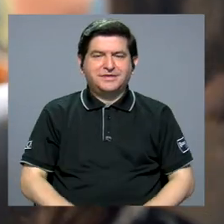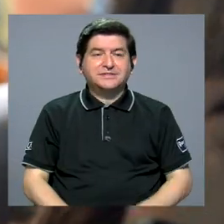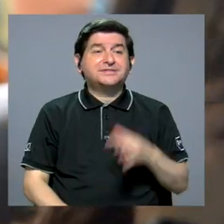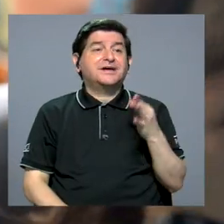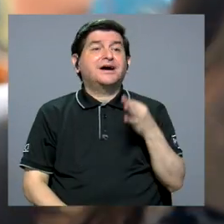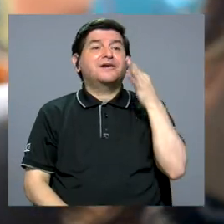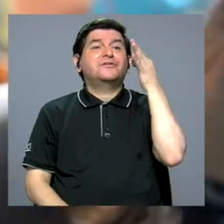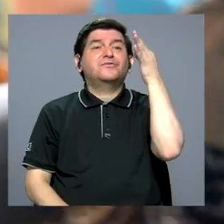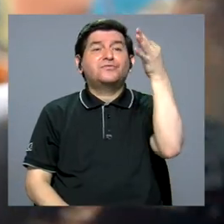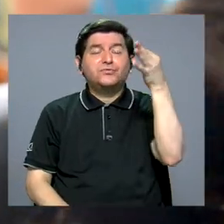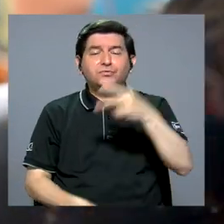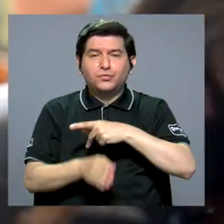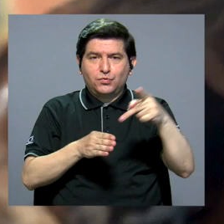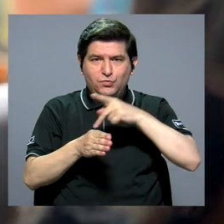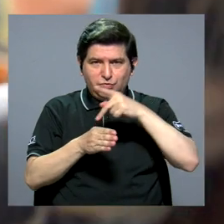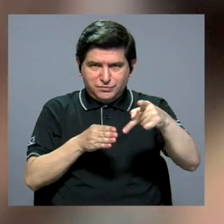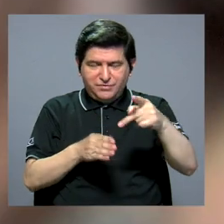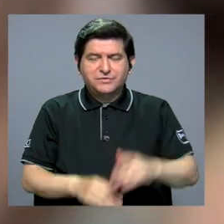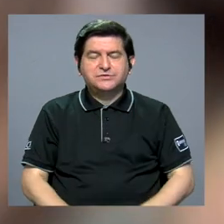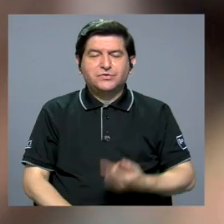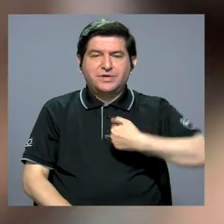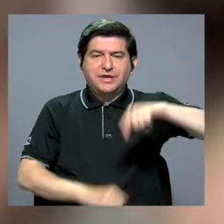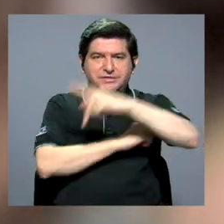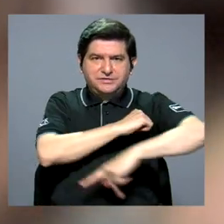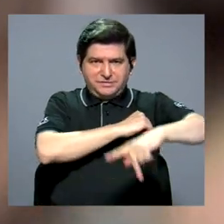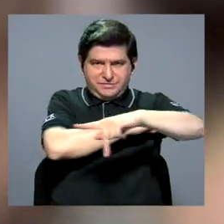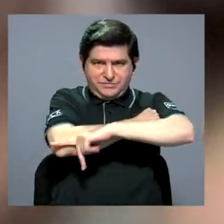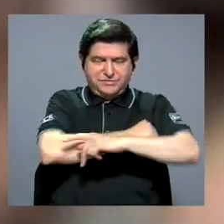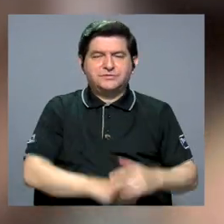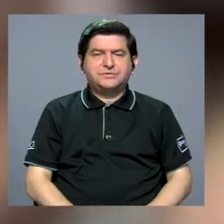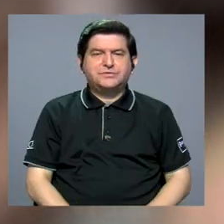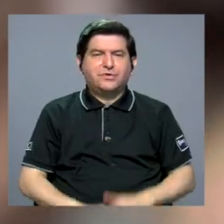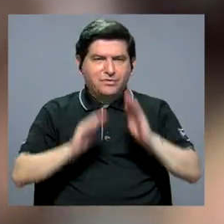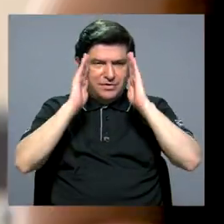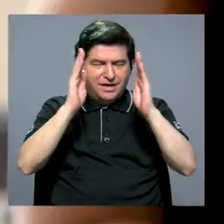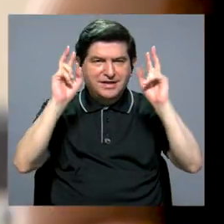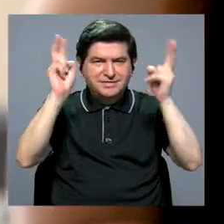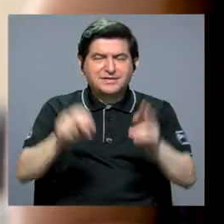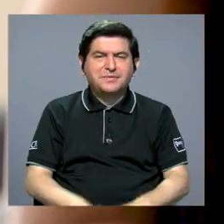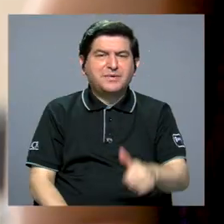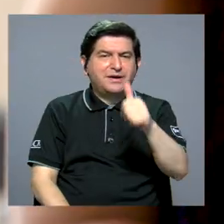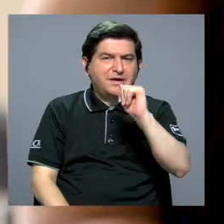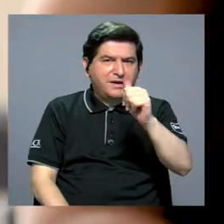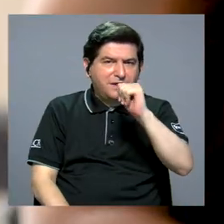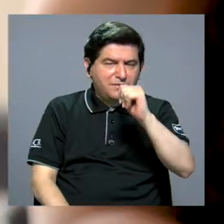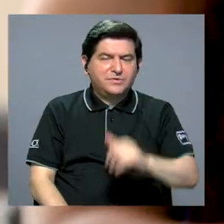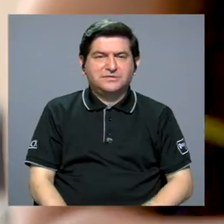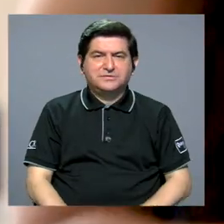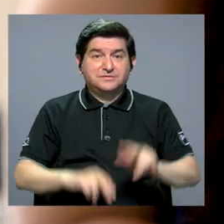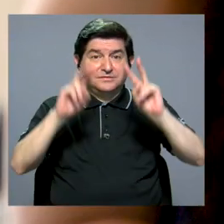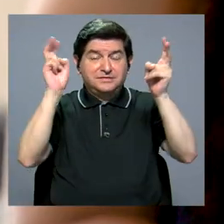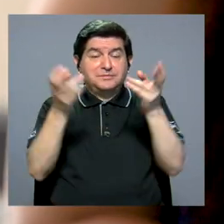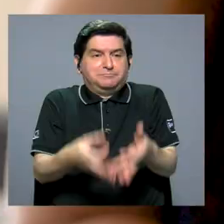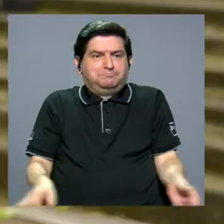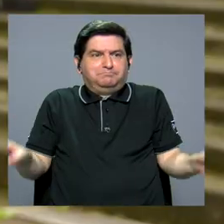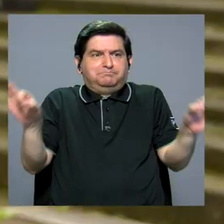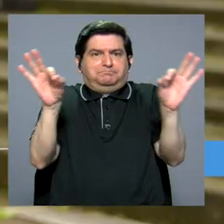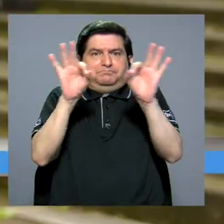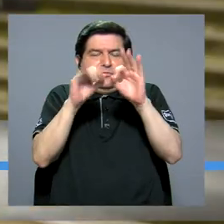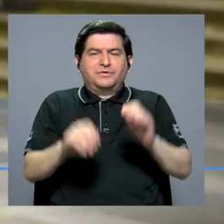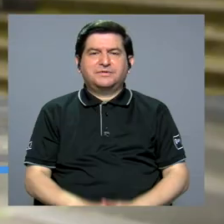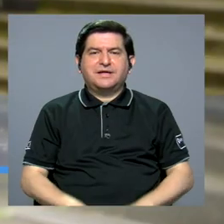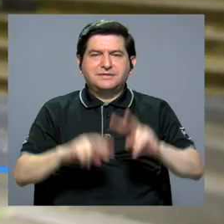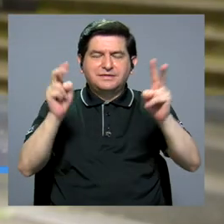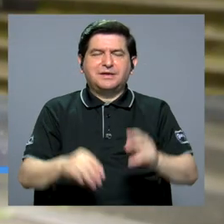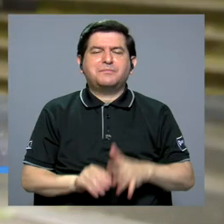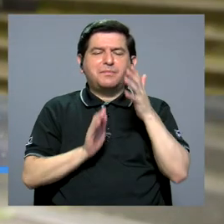que son los futuros profesionales de nuestro país. Bueno, se va a abordar el tema de las aguas, que es un tema muy importante, el